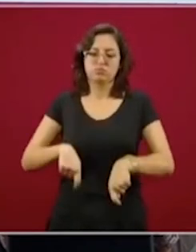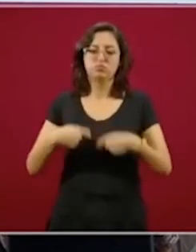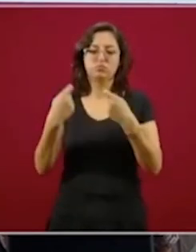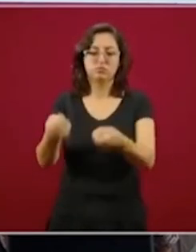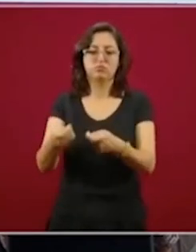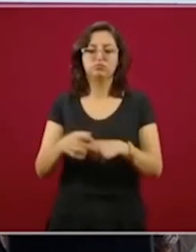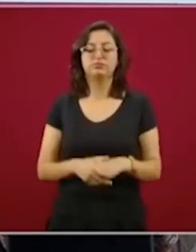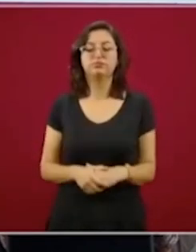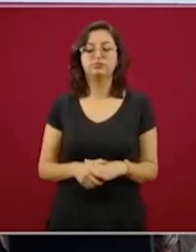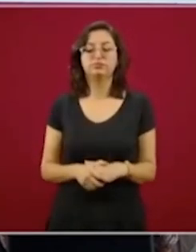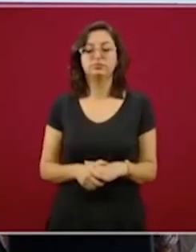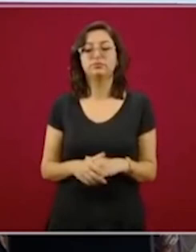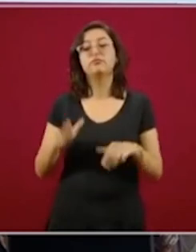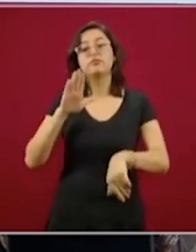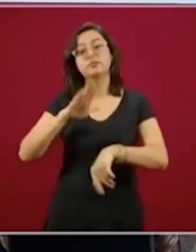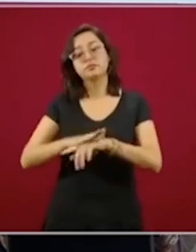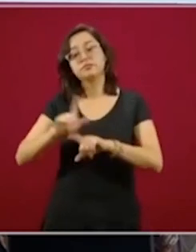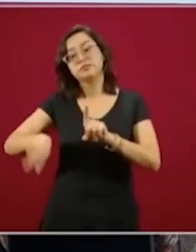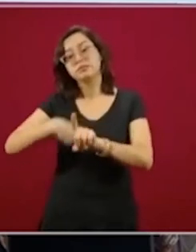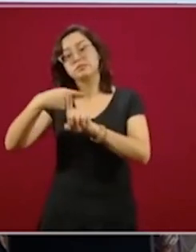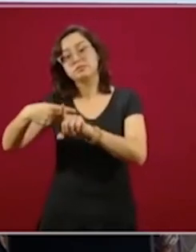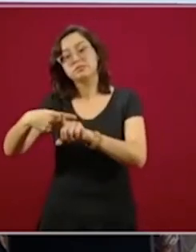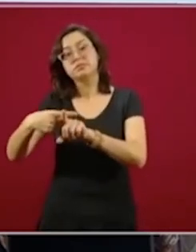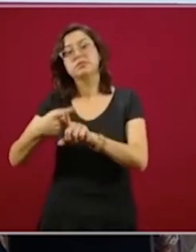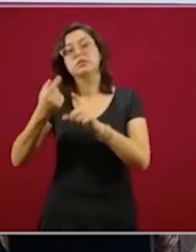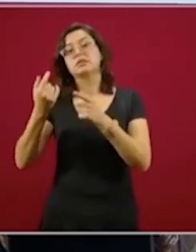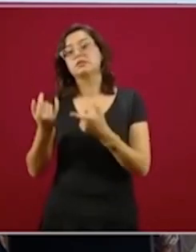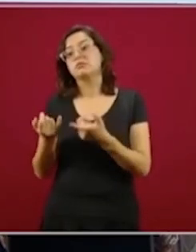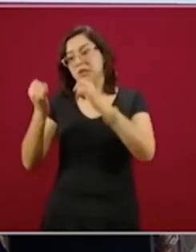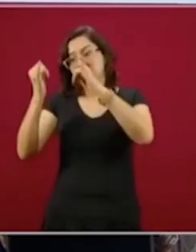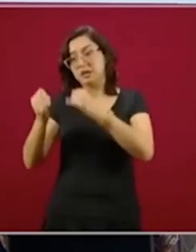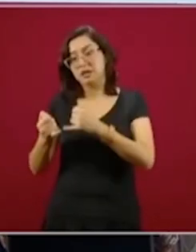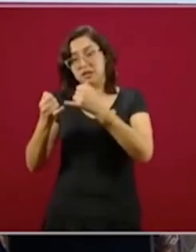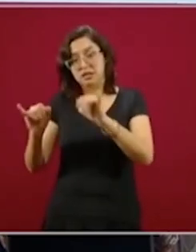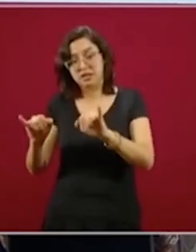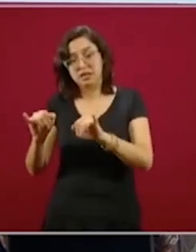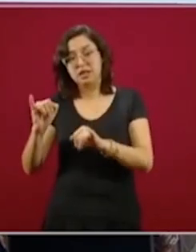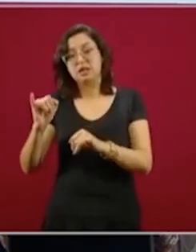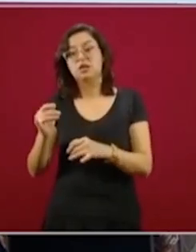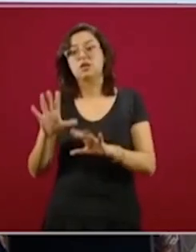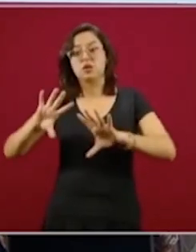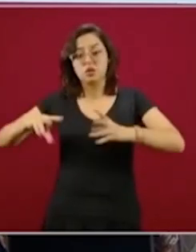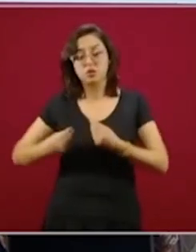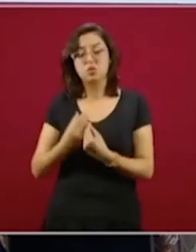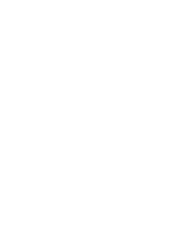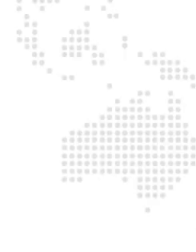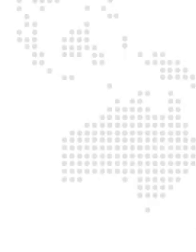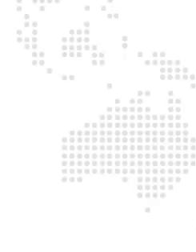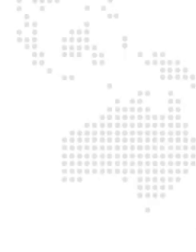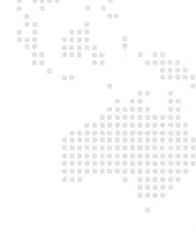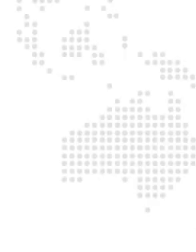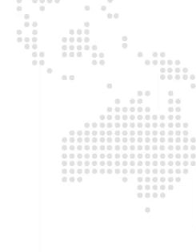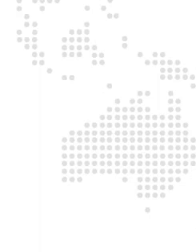si la sumamos a los trabajadores independientes, pues está arriba de los 40 mil mexicanas y mexicanos.